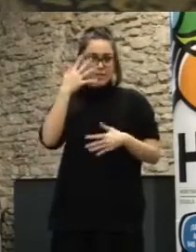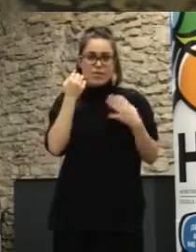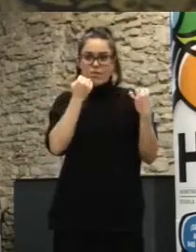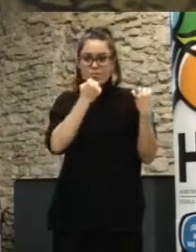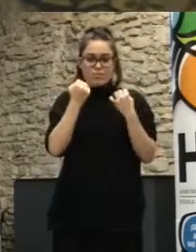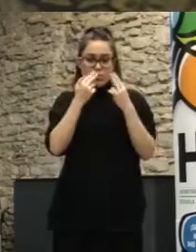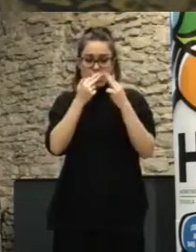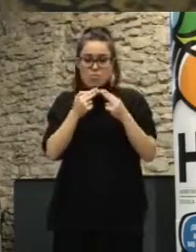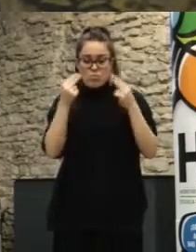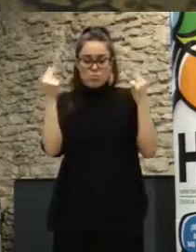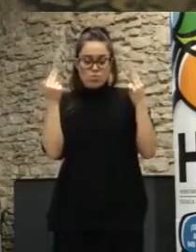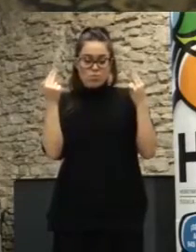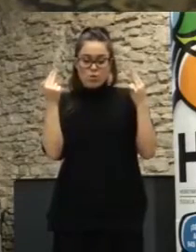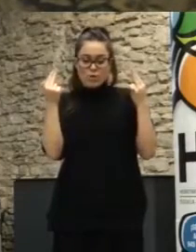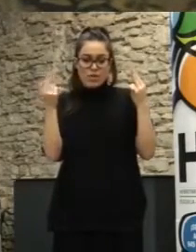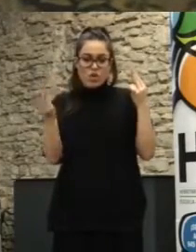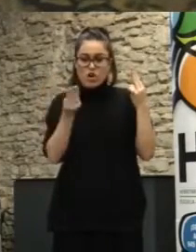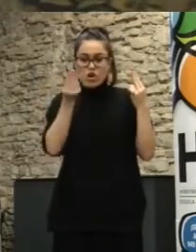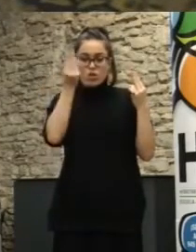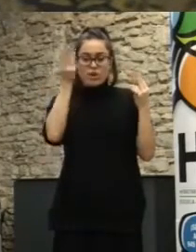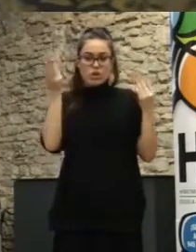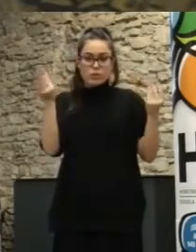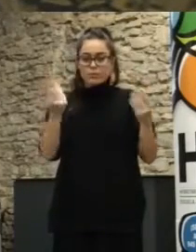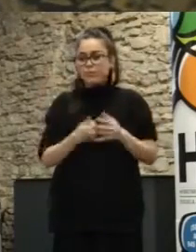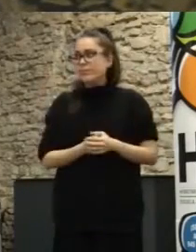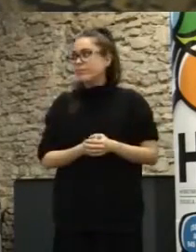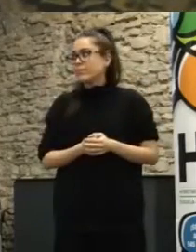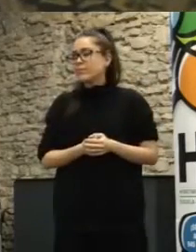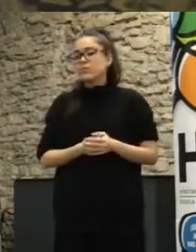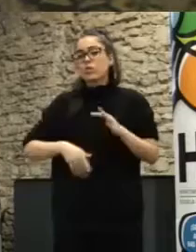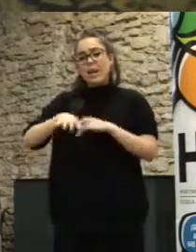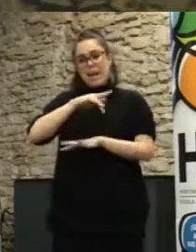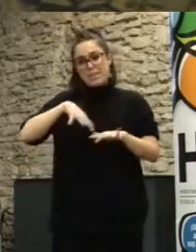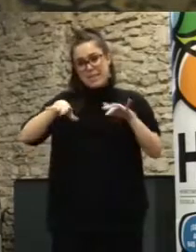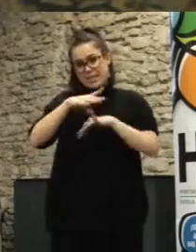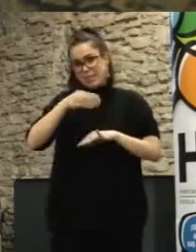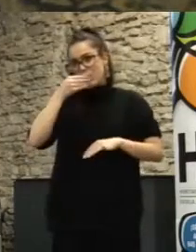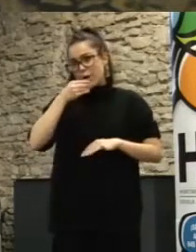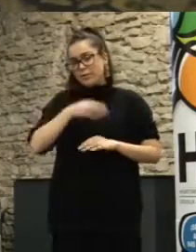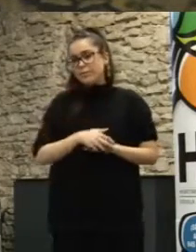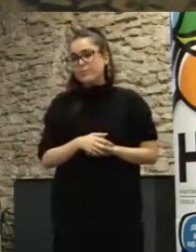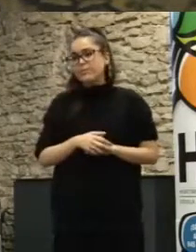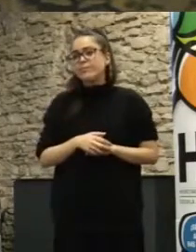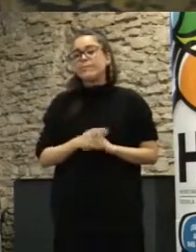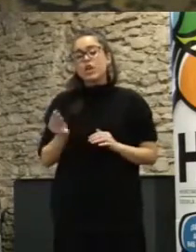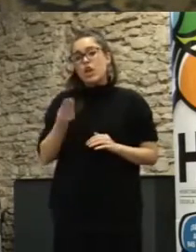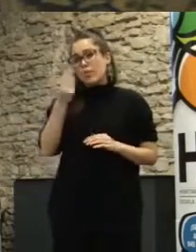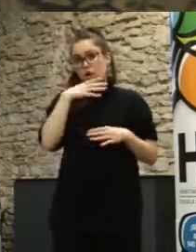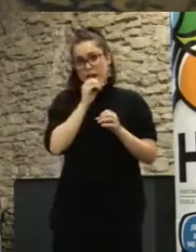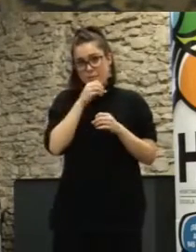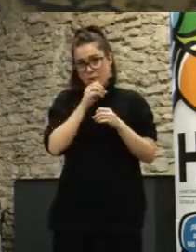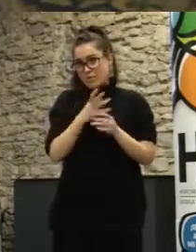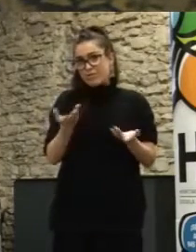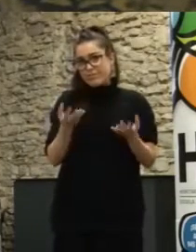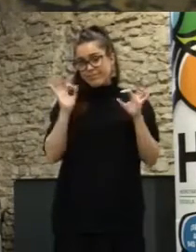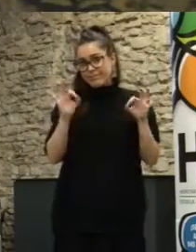posiblemente no sea el mejor sitio para generar creatividad y buen ambiente ¿no? En ese sentido pues los laboratorios si os fijáis incluso a